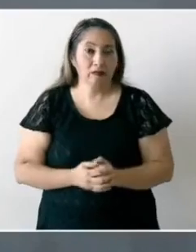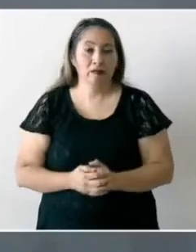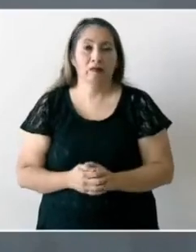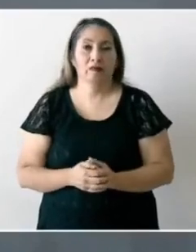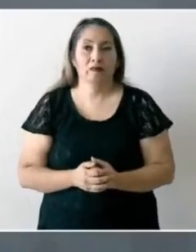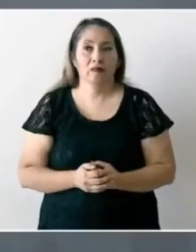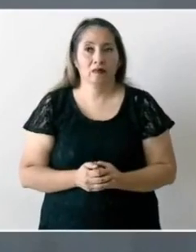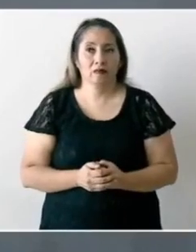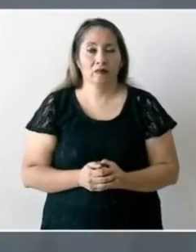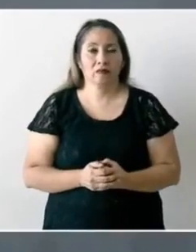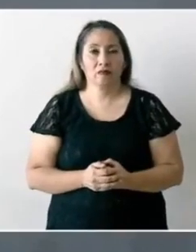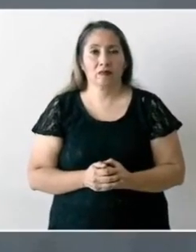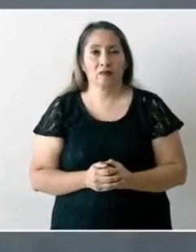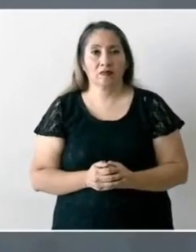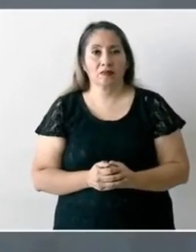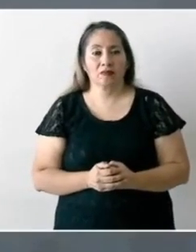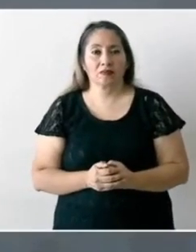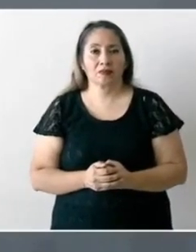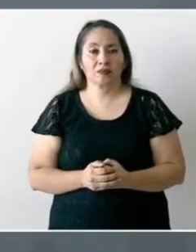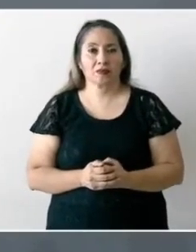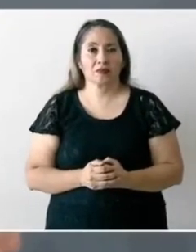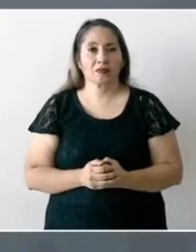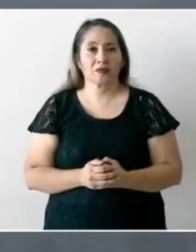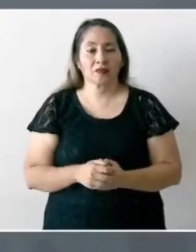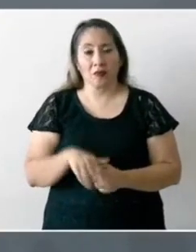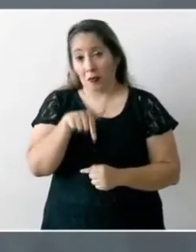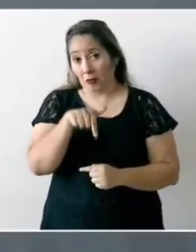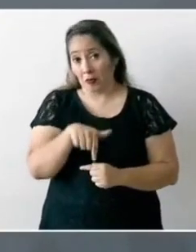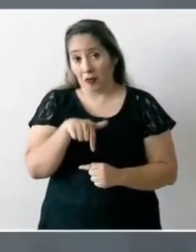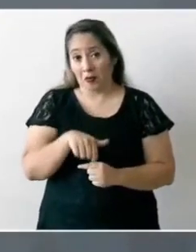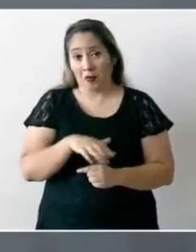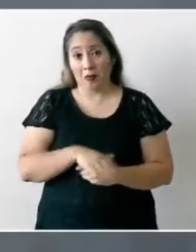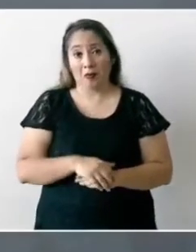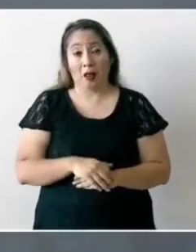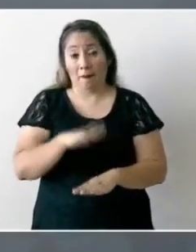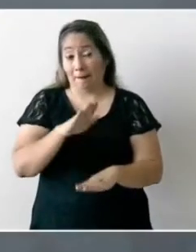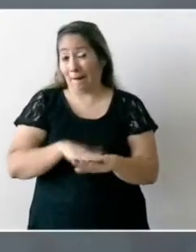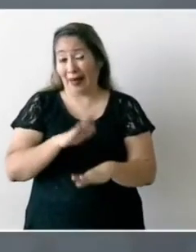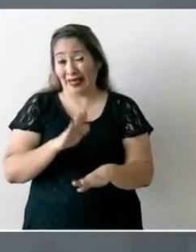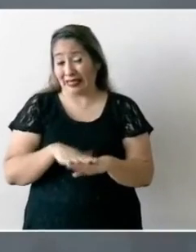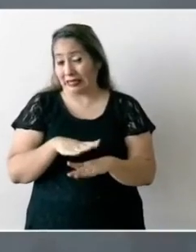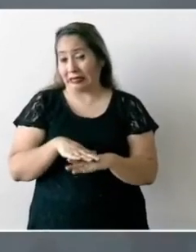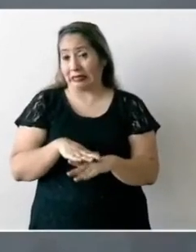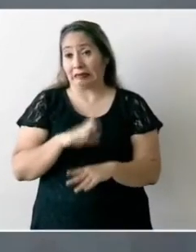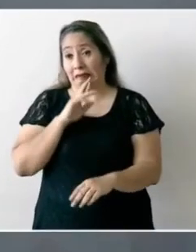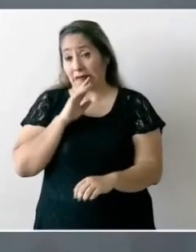aquí tenemos más responsabilidad